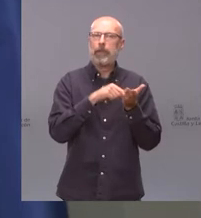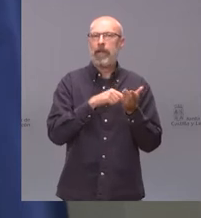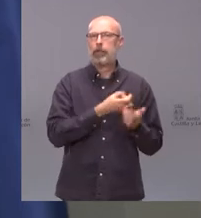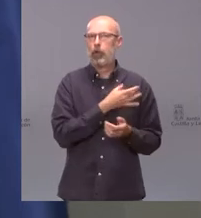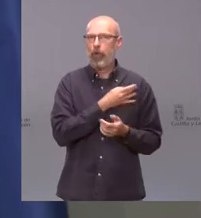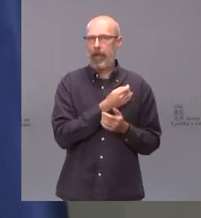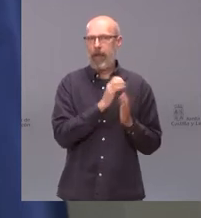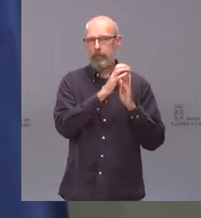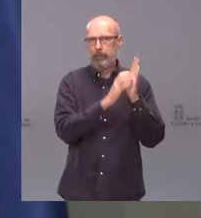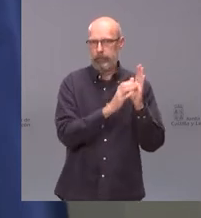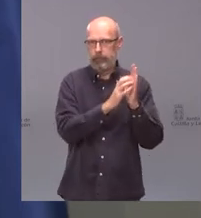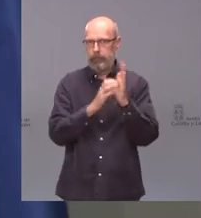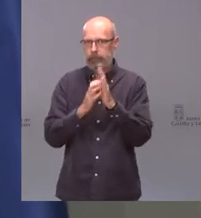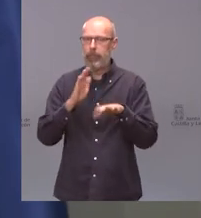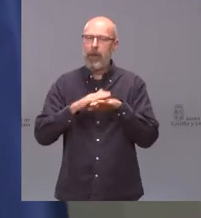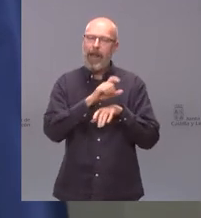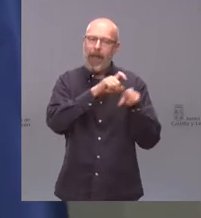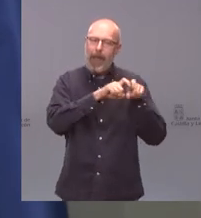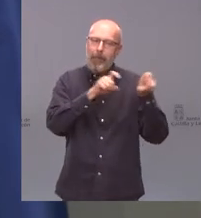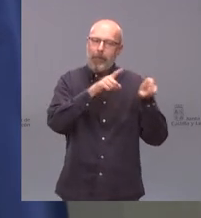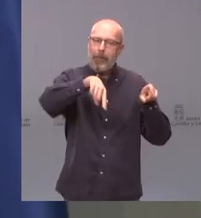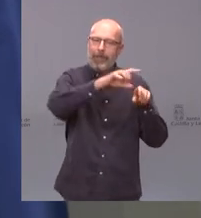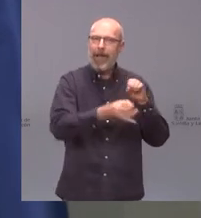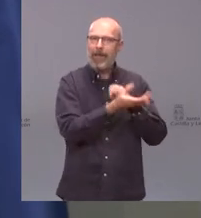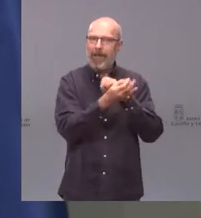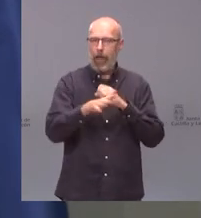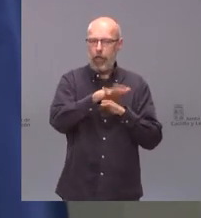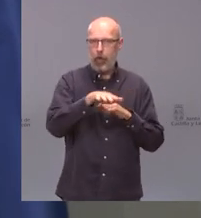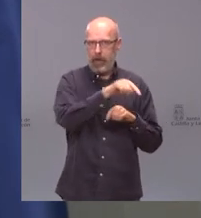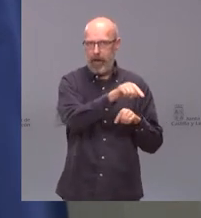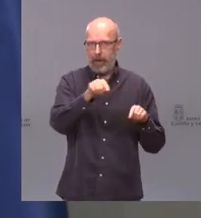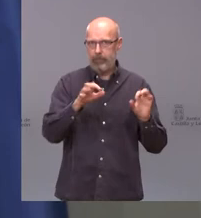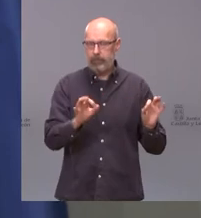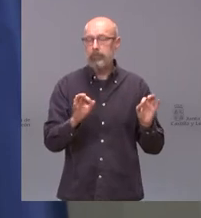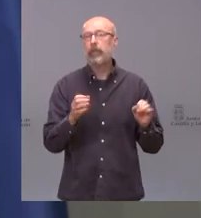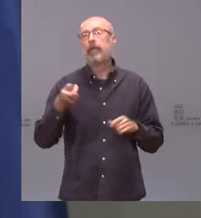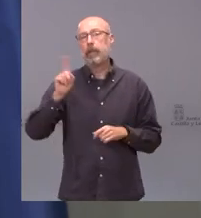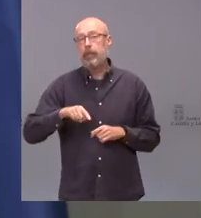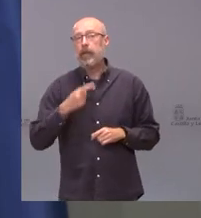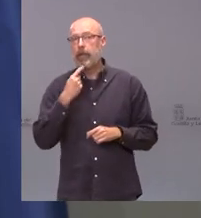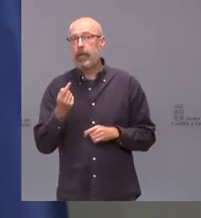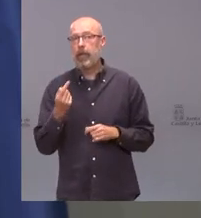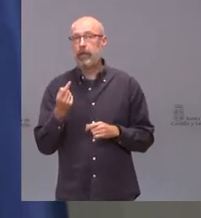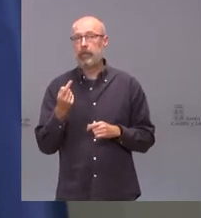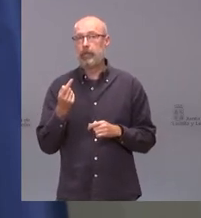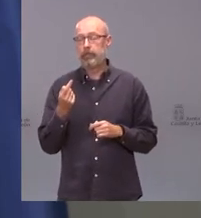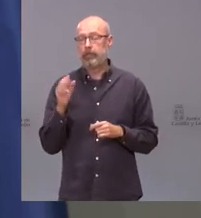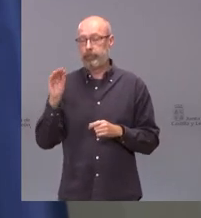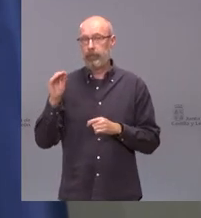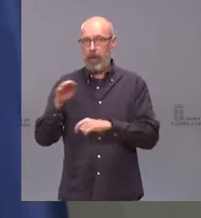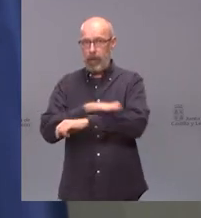en estas zonas. Por otra parte, también queremos reiterar al Ministerio, al MITECO,